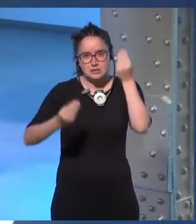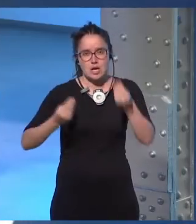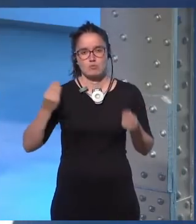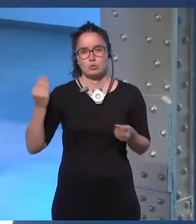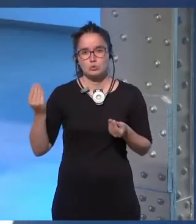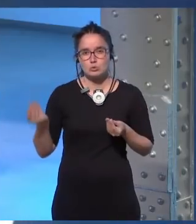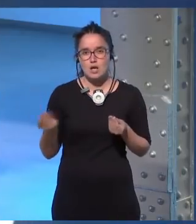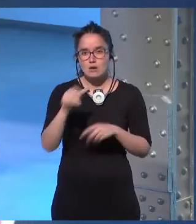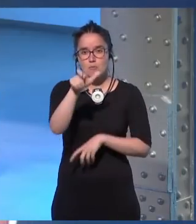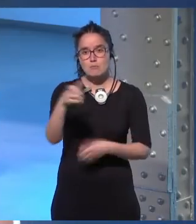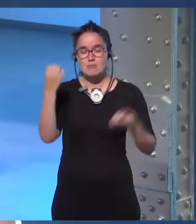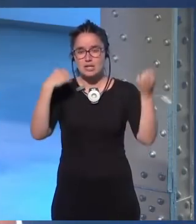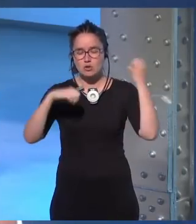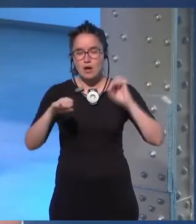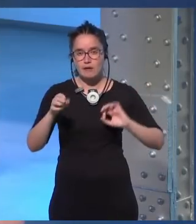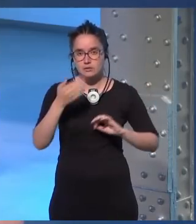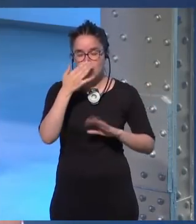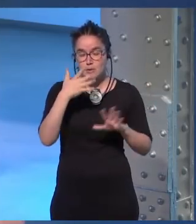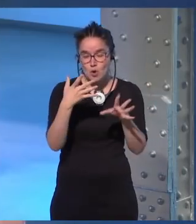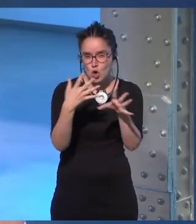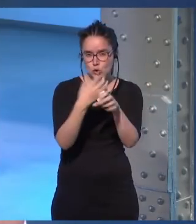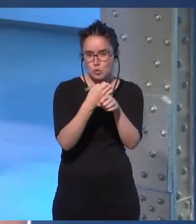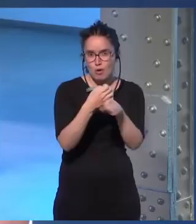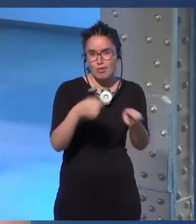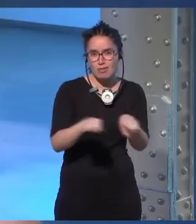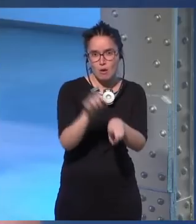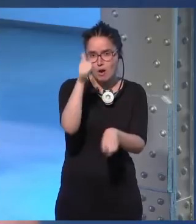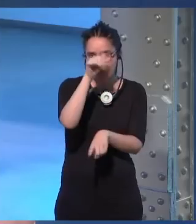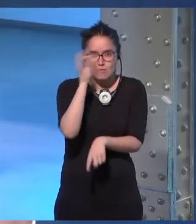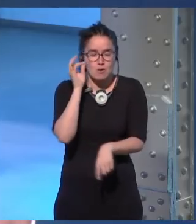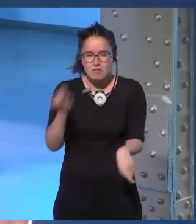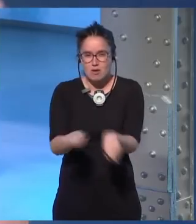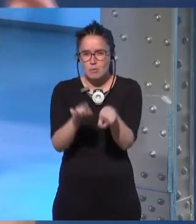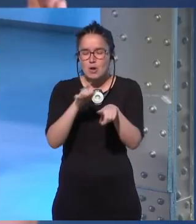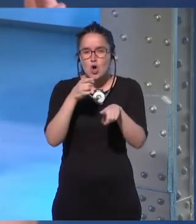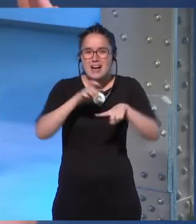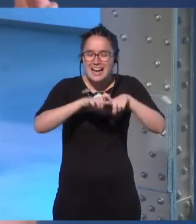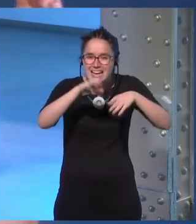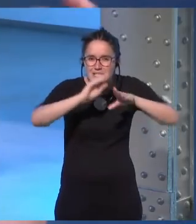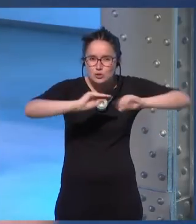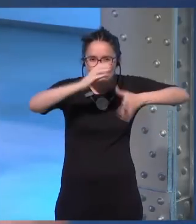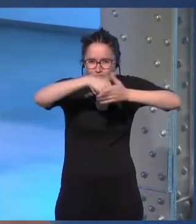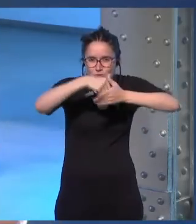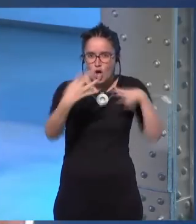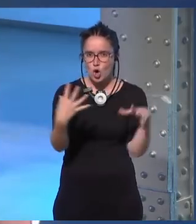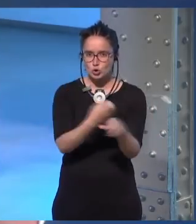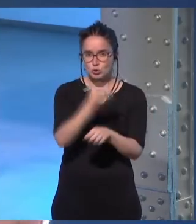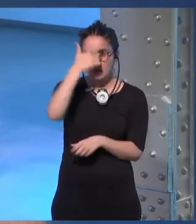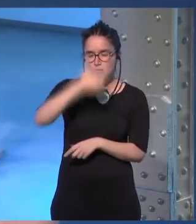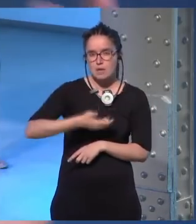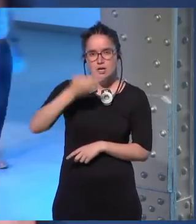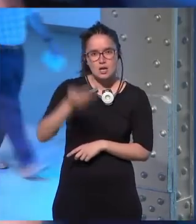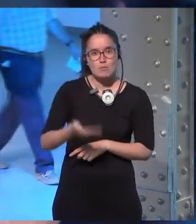pensamos en personajes realmente oscuros, sean del género que sean. Para mí lo importante